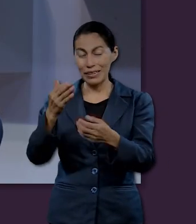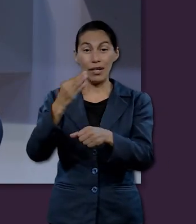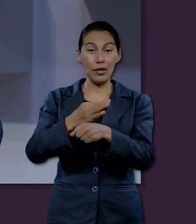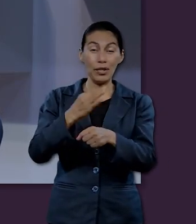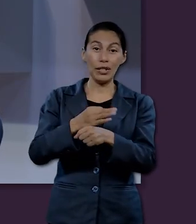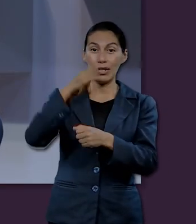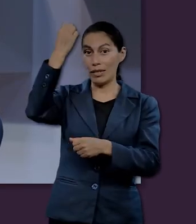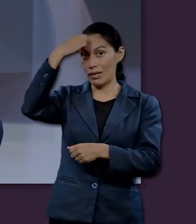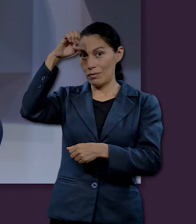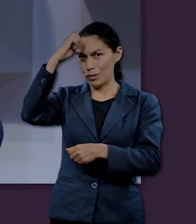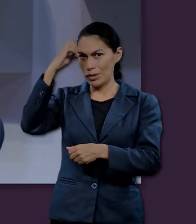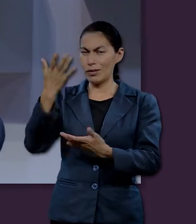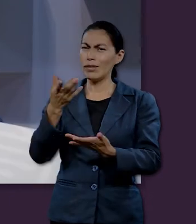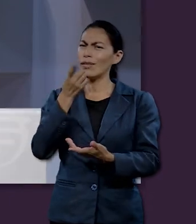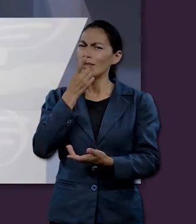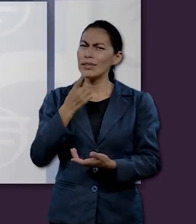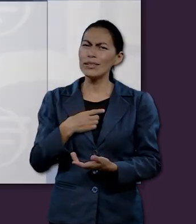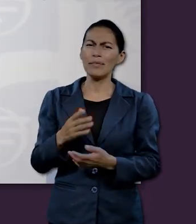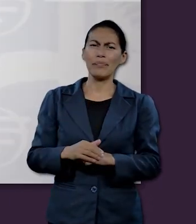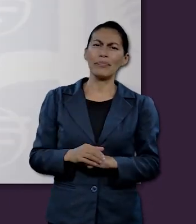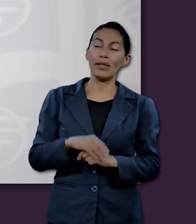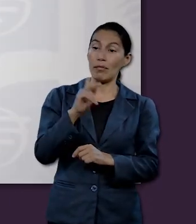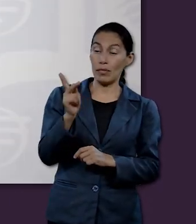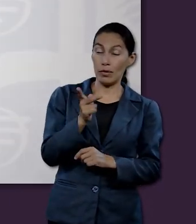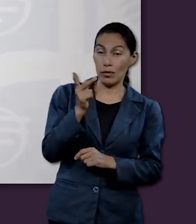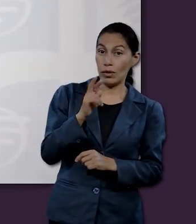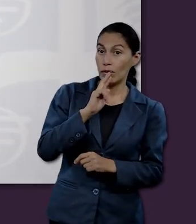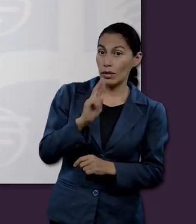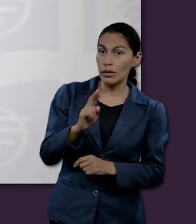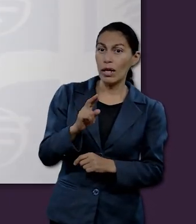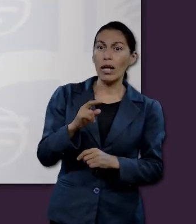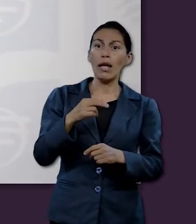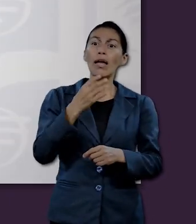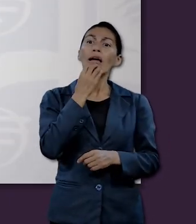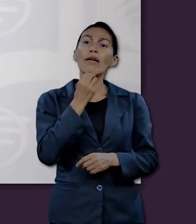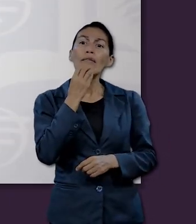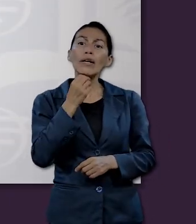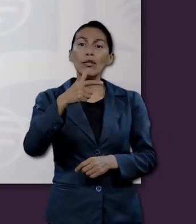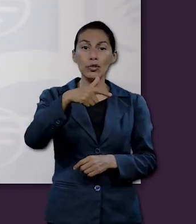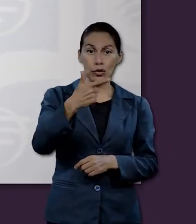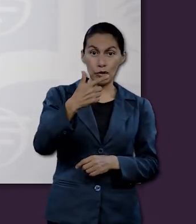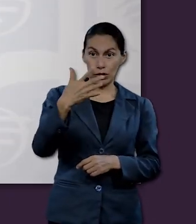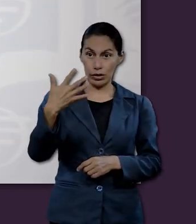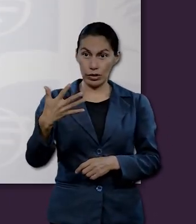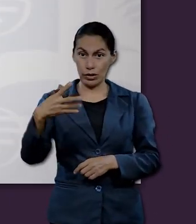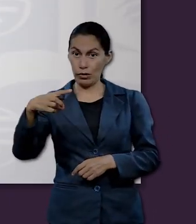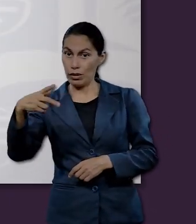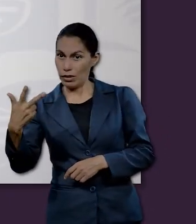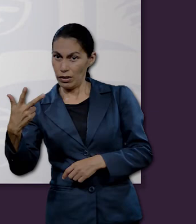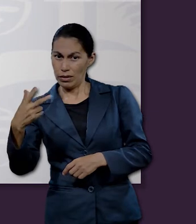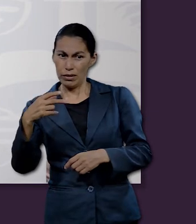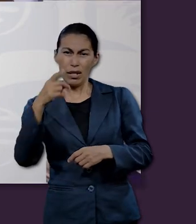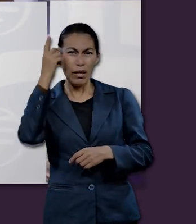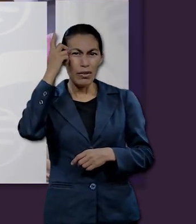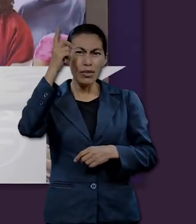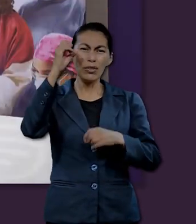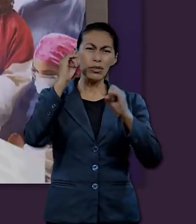a escuchar a nuestro experto con la siguiente pregunta. ¿Qué imagen de Dios se presenta en Hebreos 12.5 al 13?